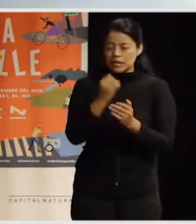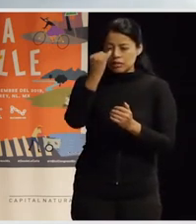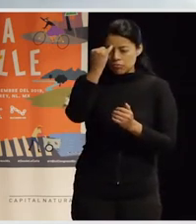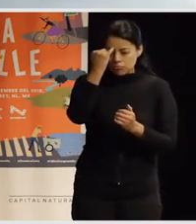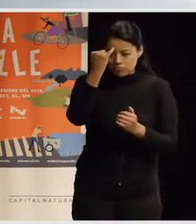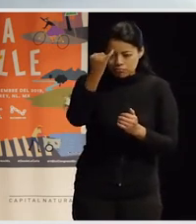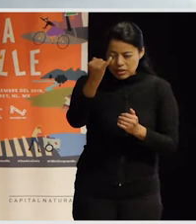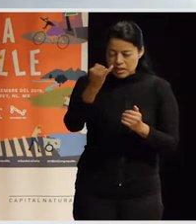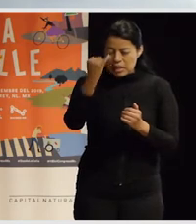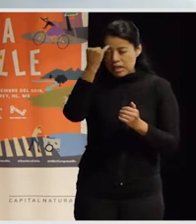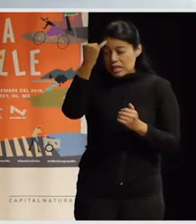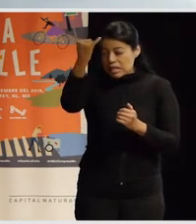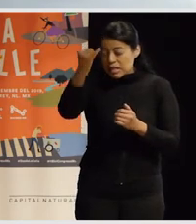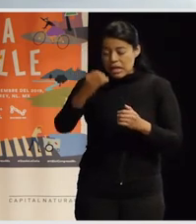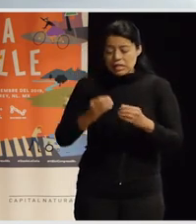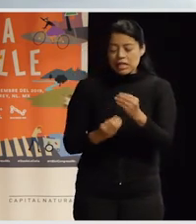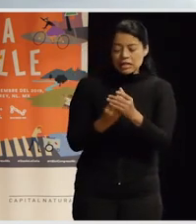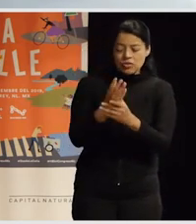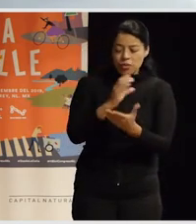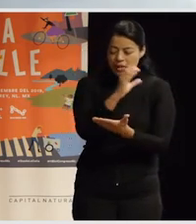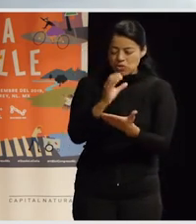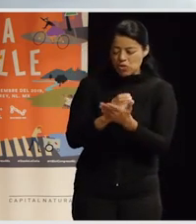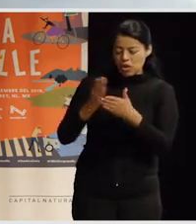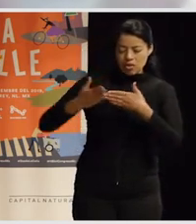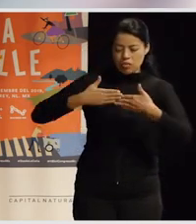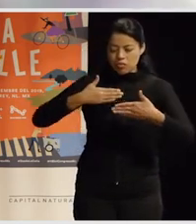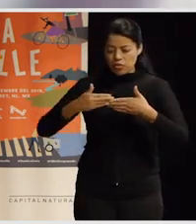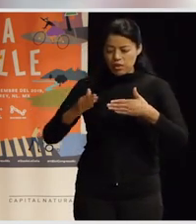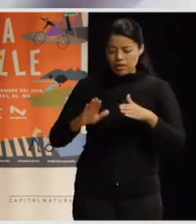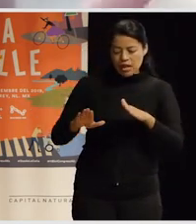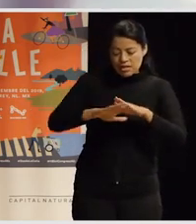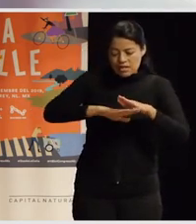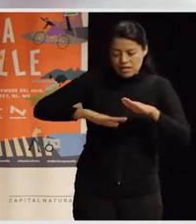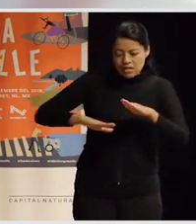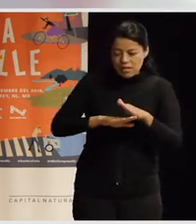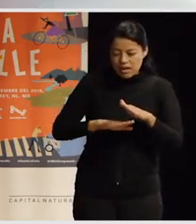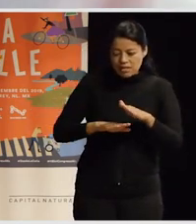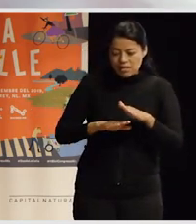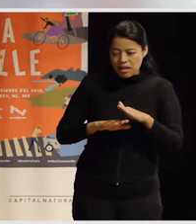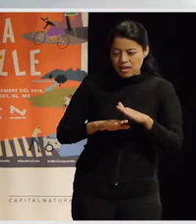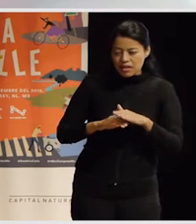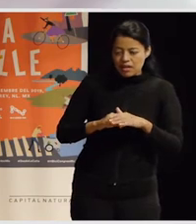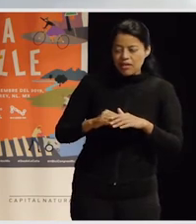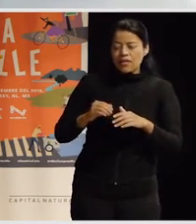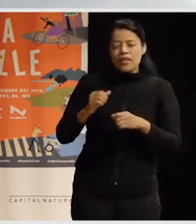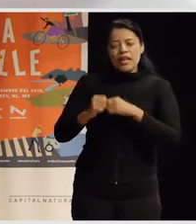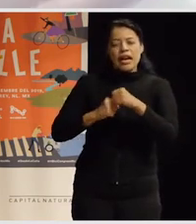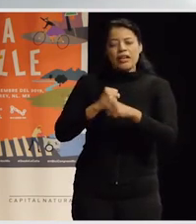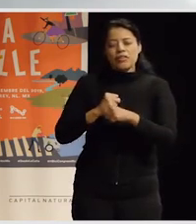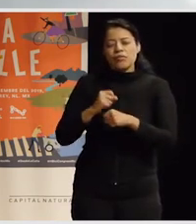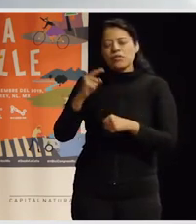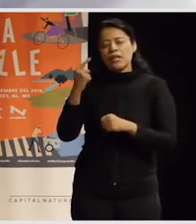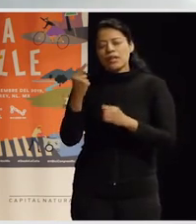de la ciudad moderna que, digamos que se basa, ¿no? En aquellas reflexiones de 1930 en Europa cuando